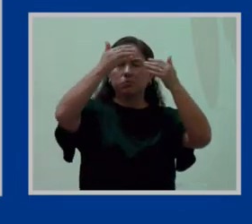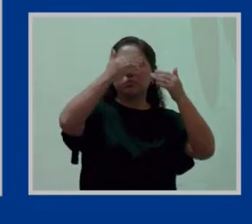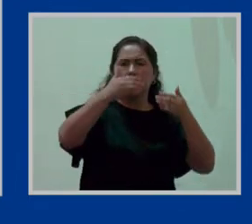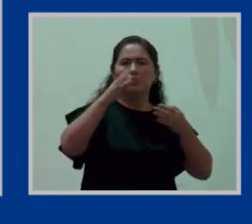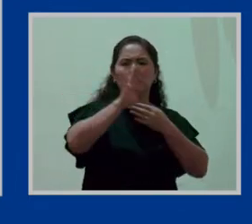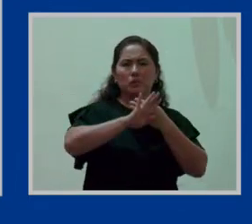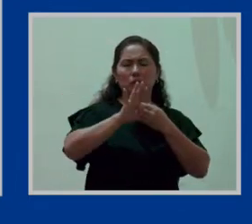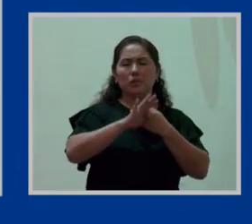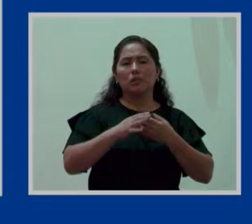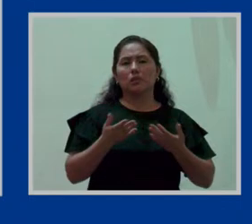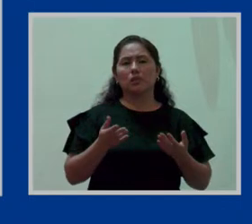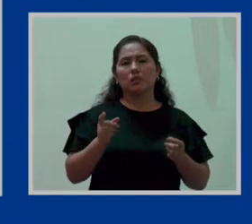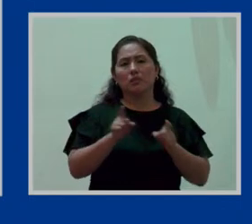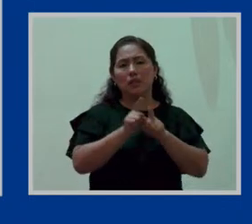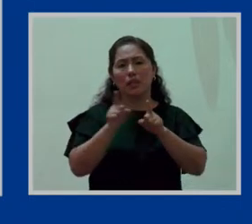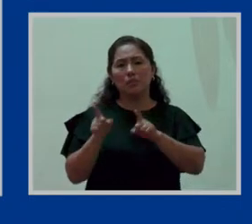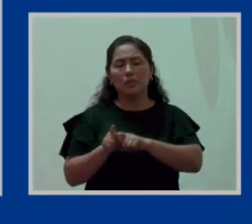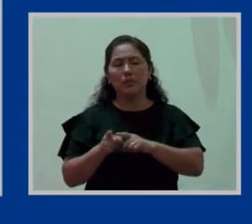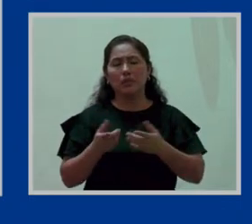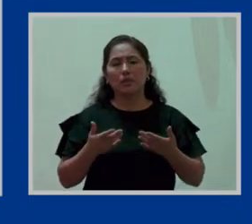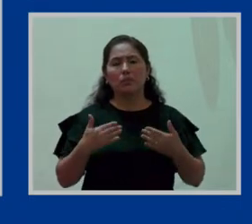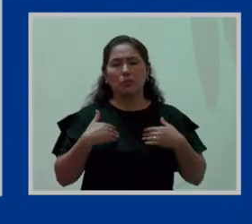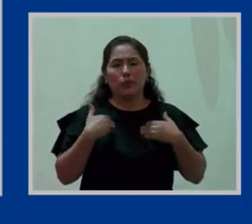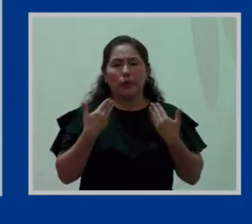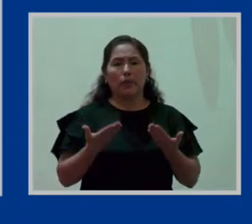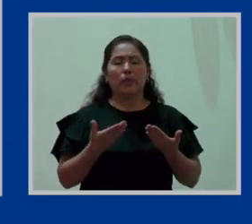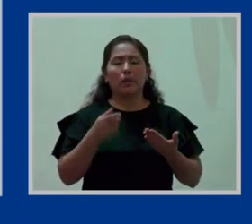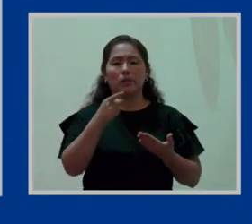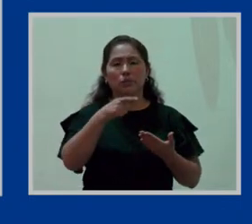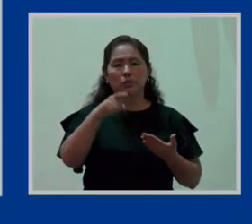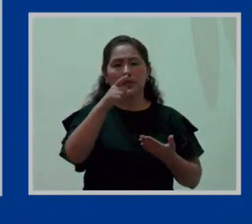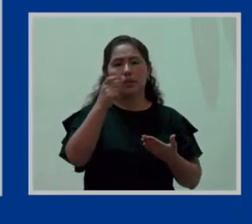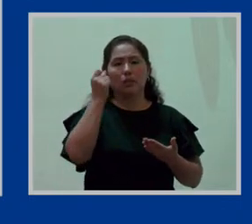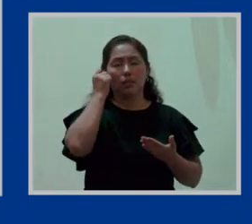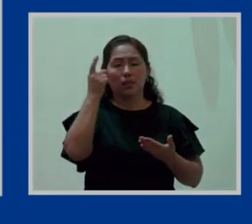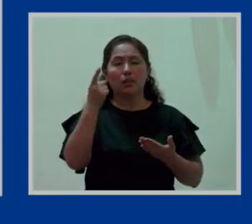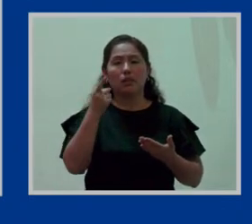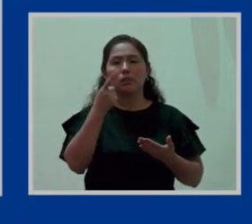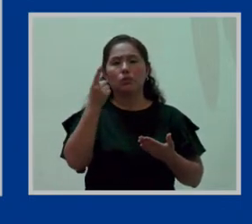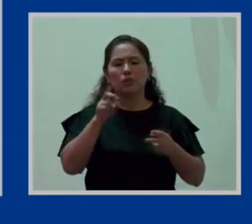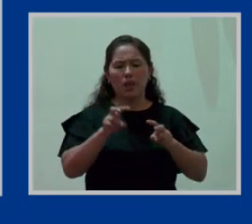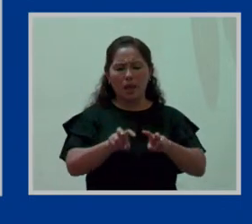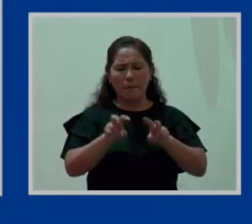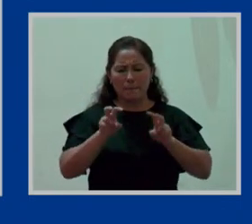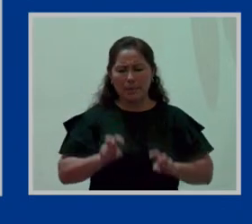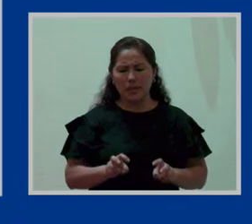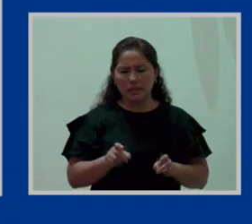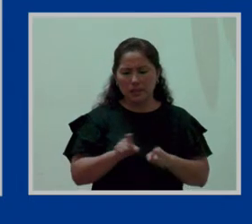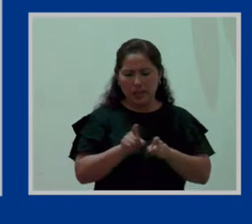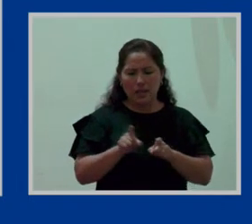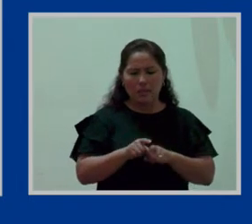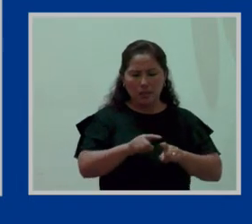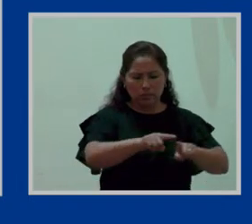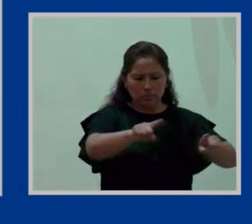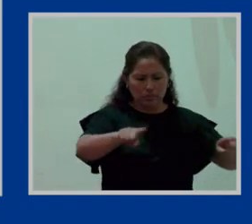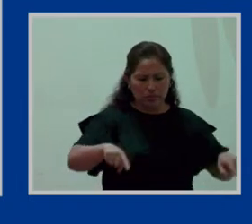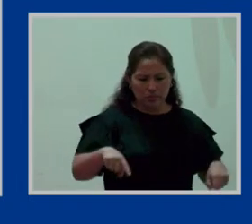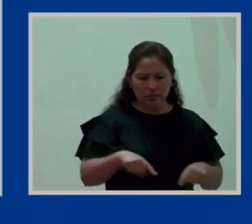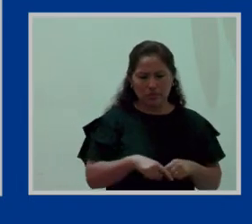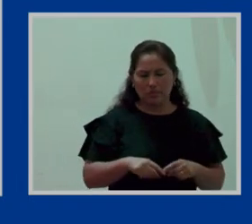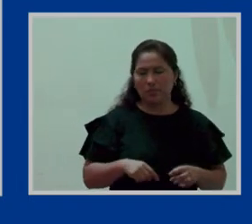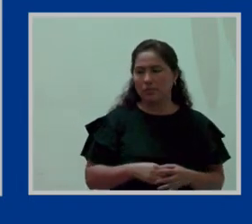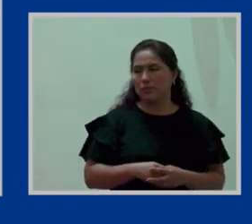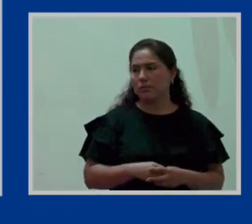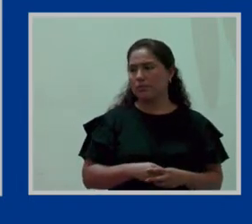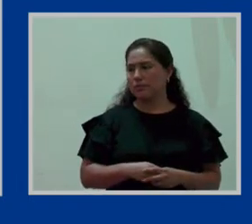Y también el poder considerar, no solamente una mesa, sino una